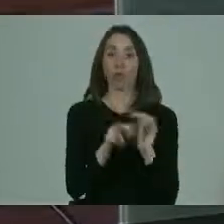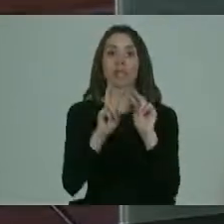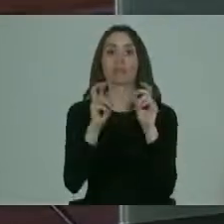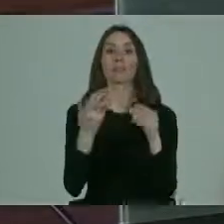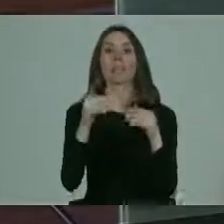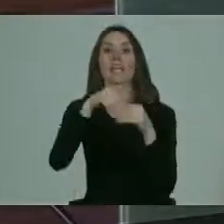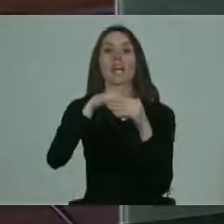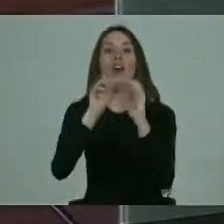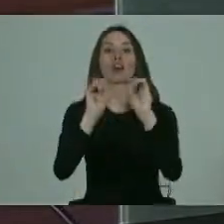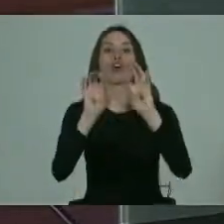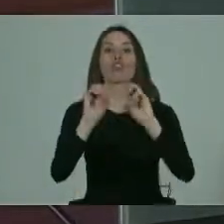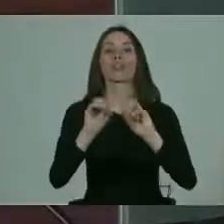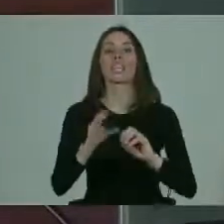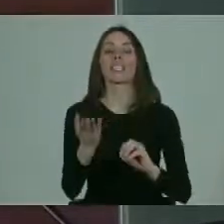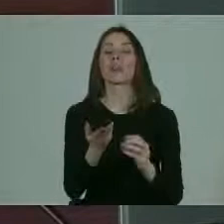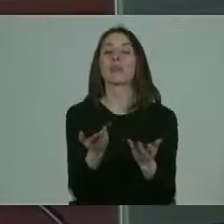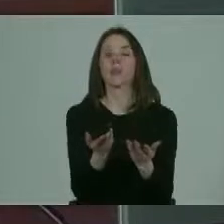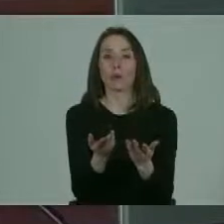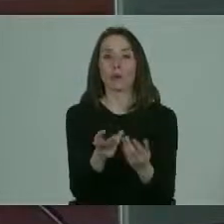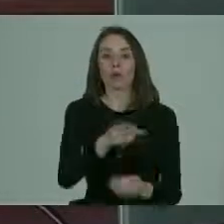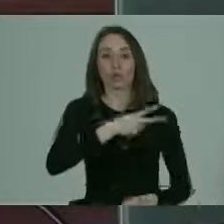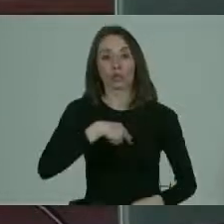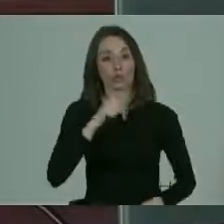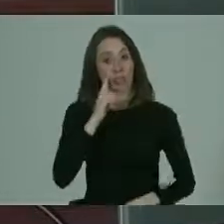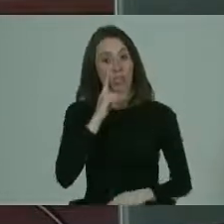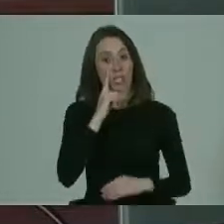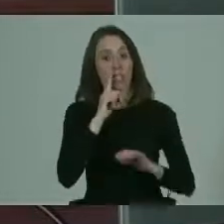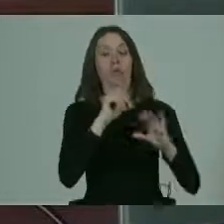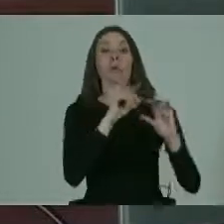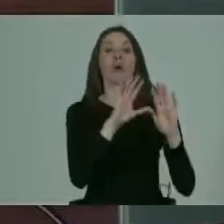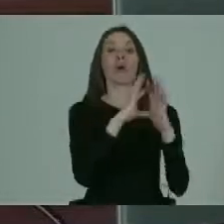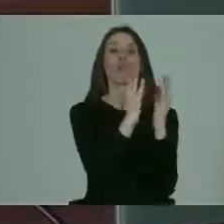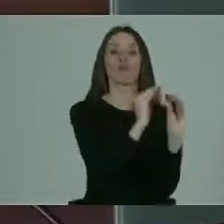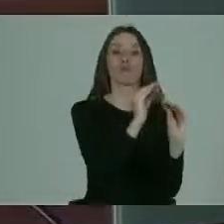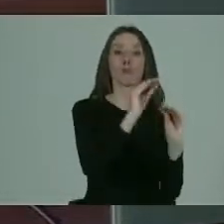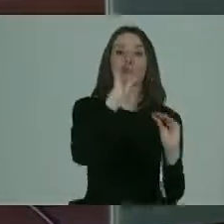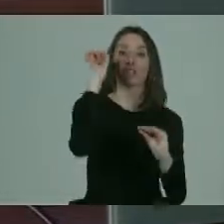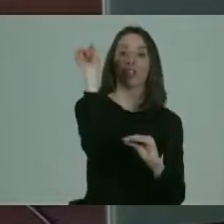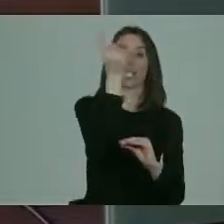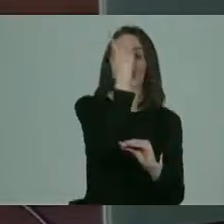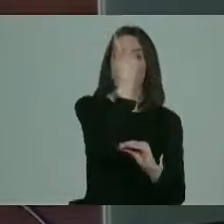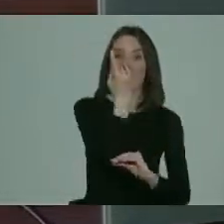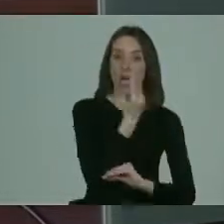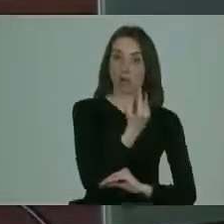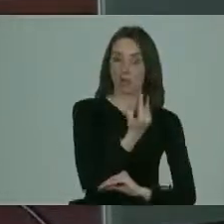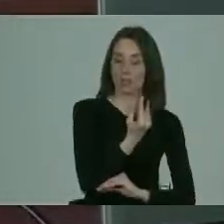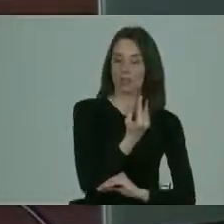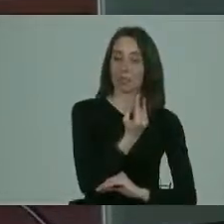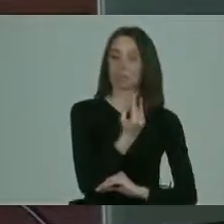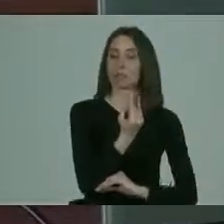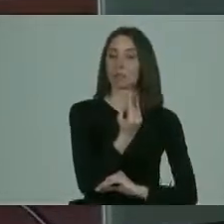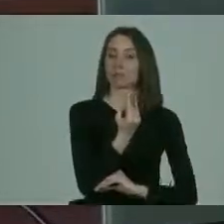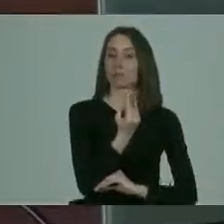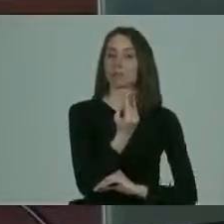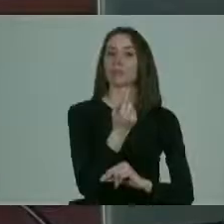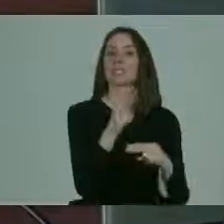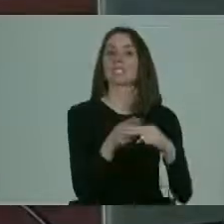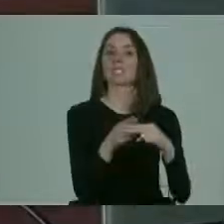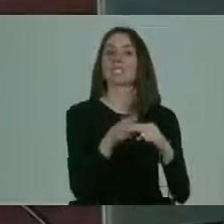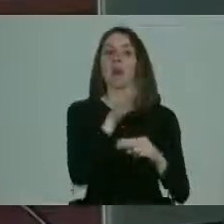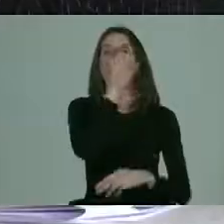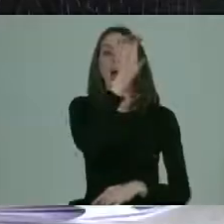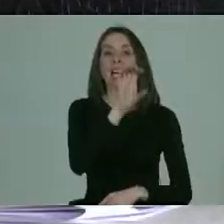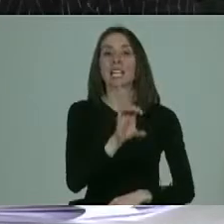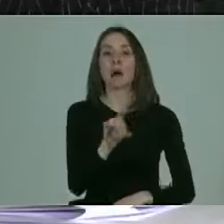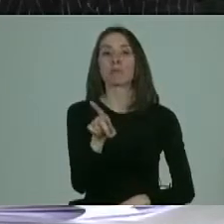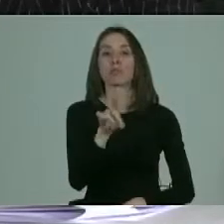contenidos nosotros tenemos todo un área de formación general en la universidad que tiene que ver con lo que se llaman ramos